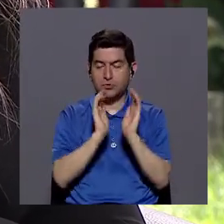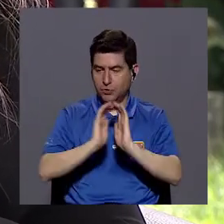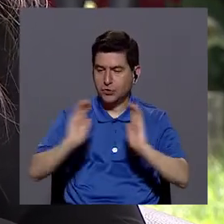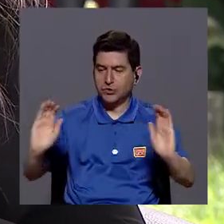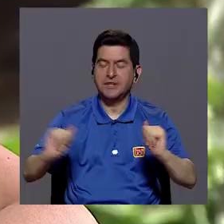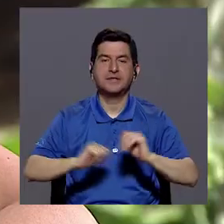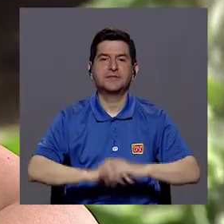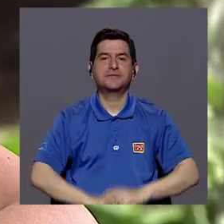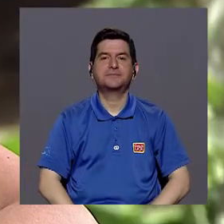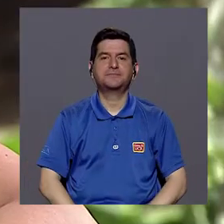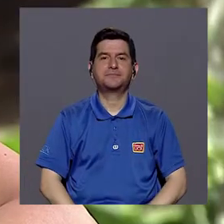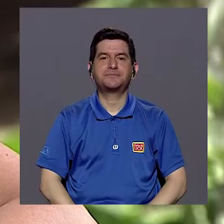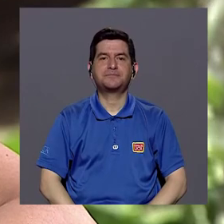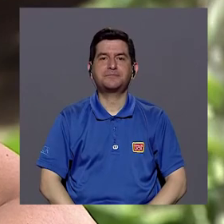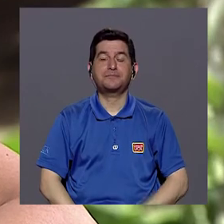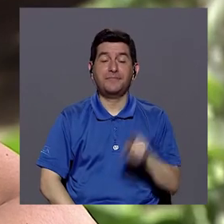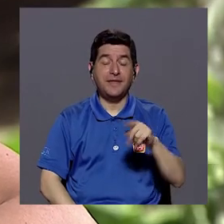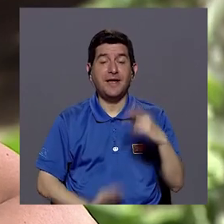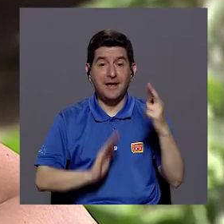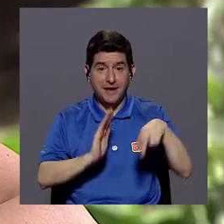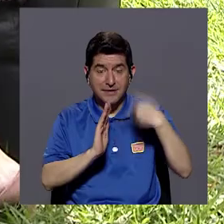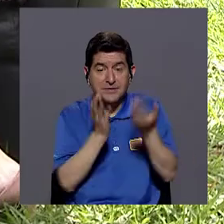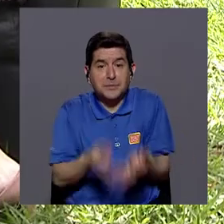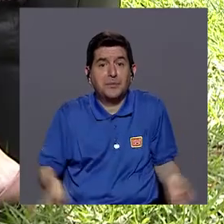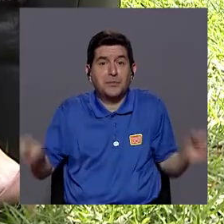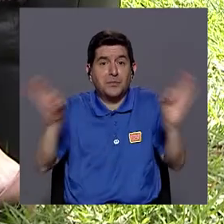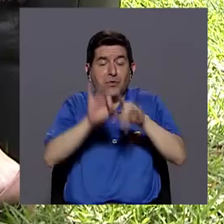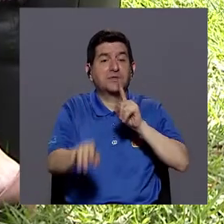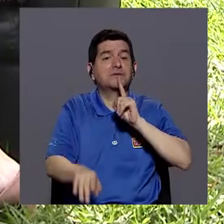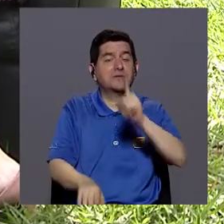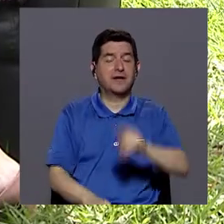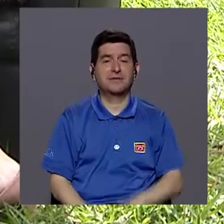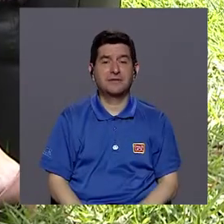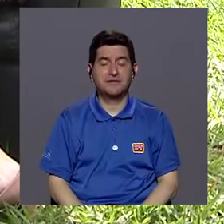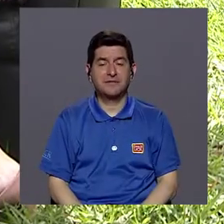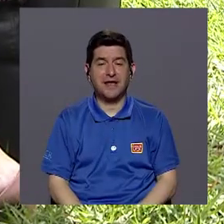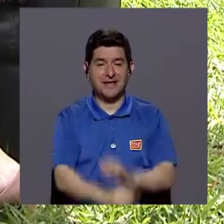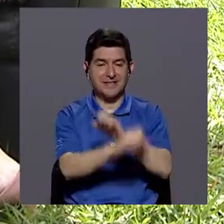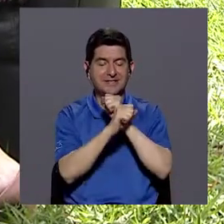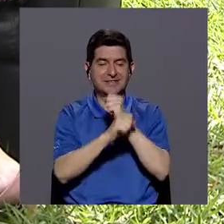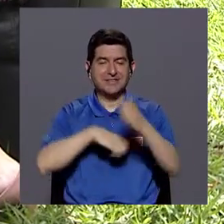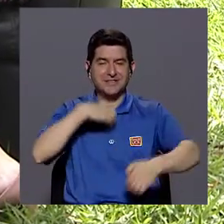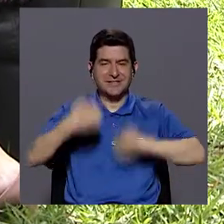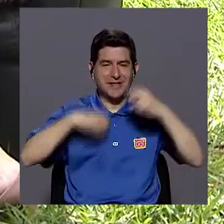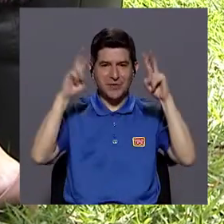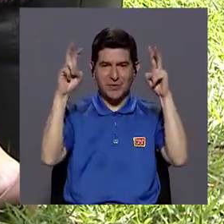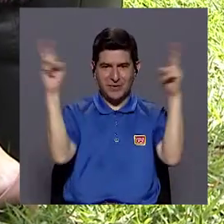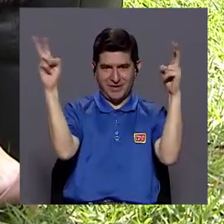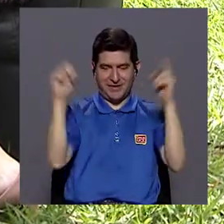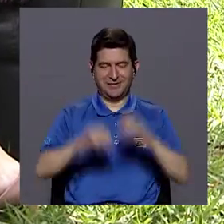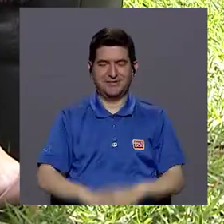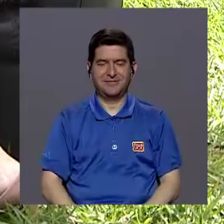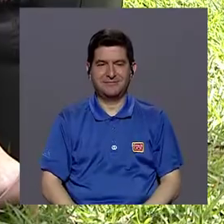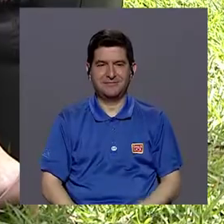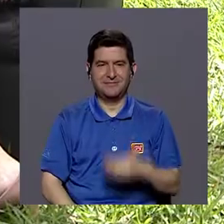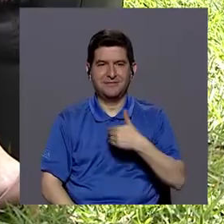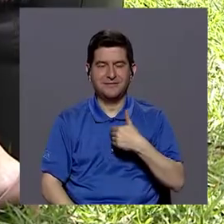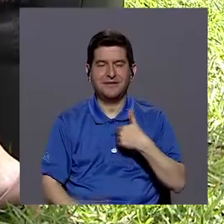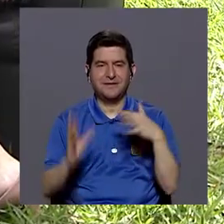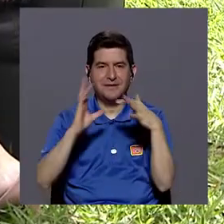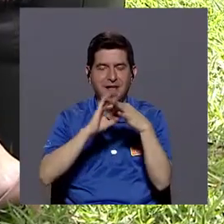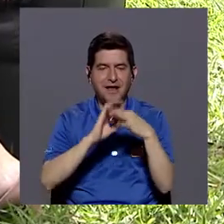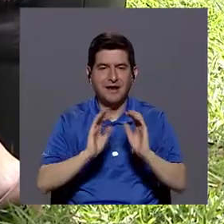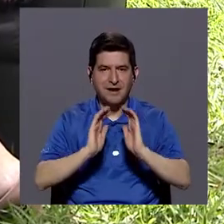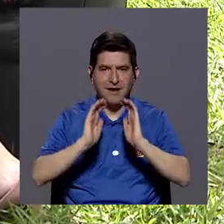niños y las niñas. Entonces, en ese aspecto es muy importante mencionar lo que llamamos la seguridad emocional, que tiene que ver